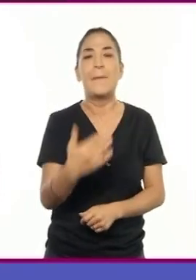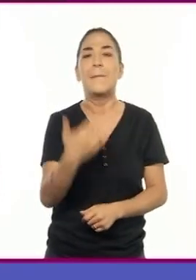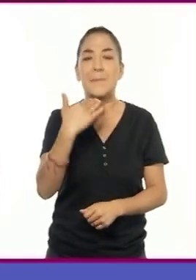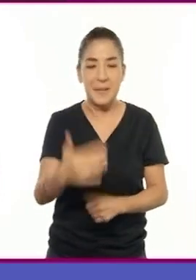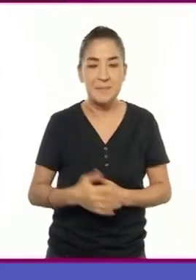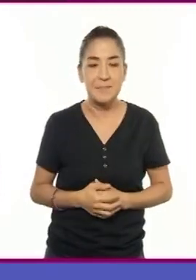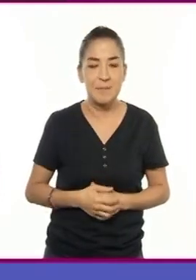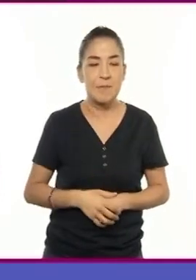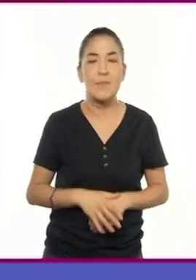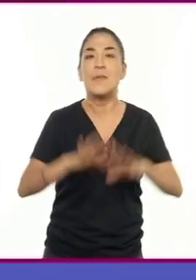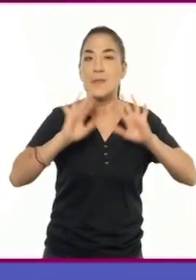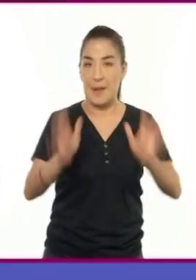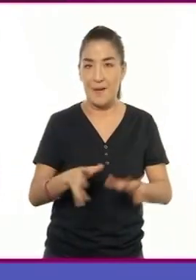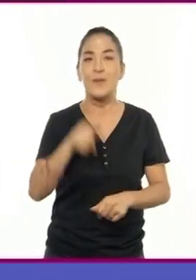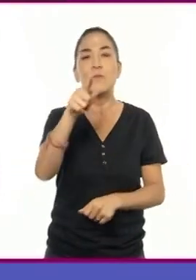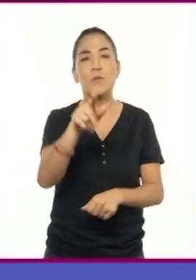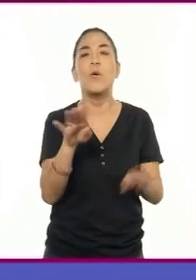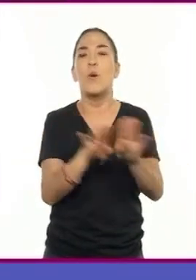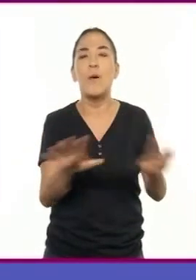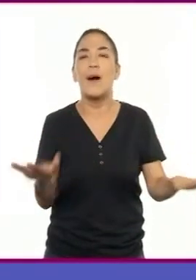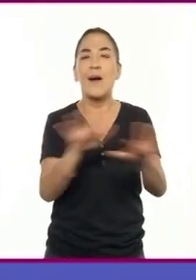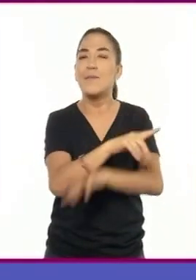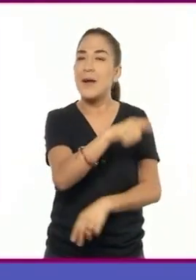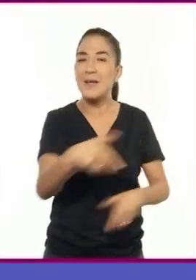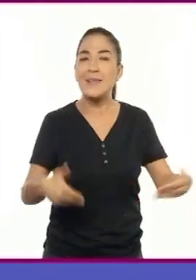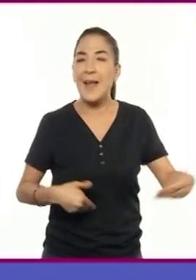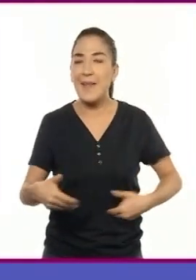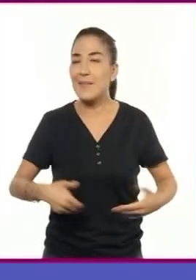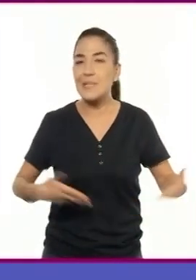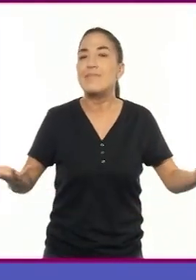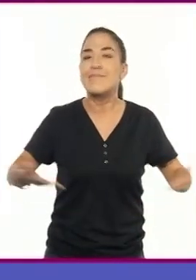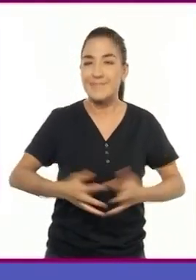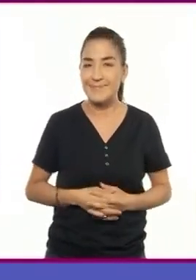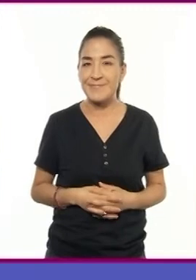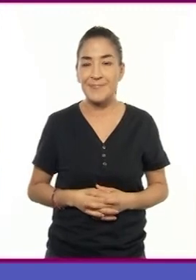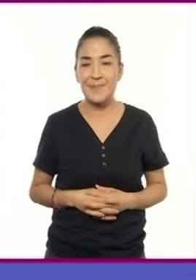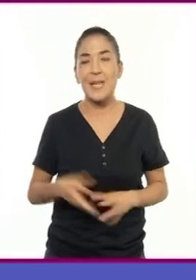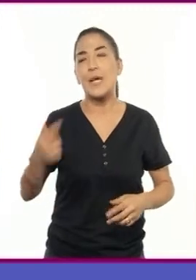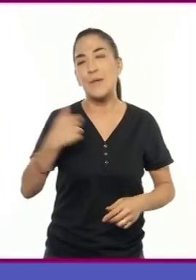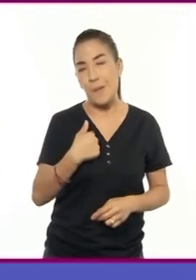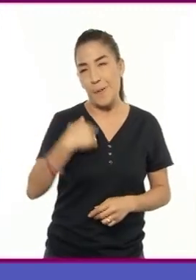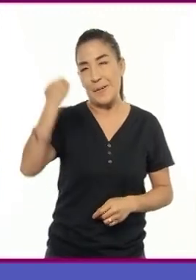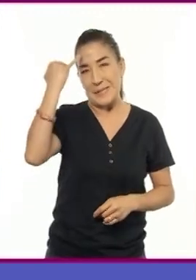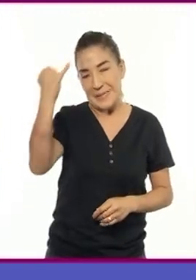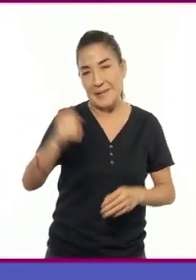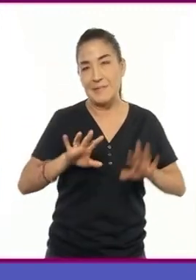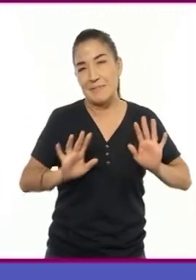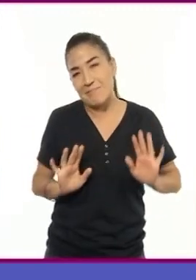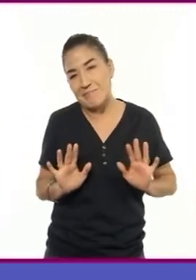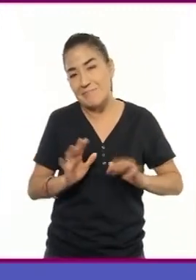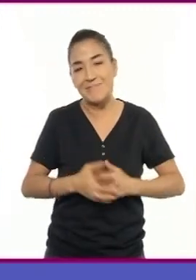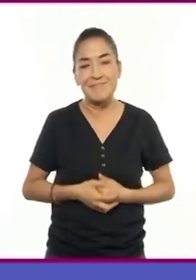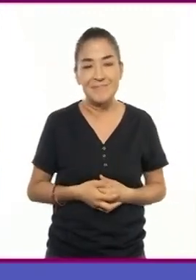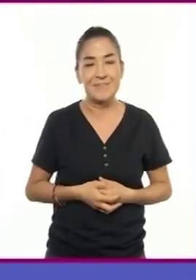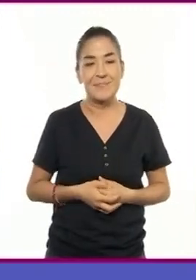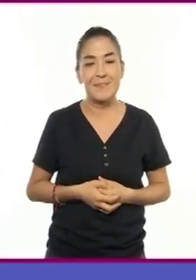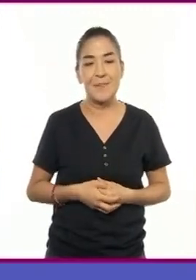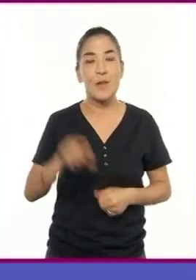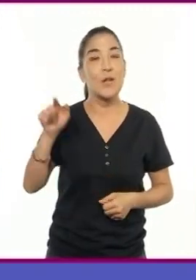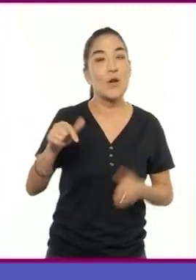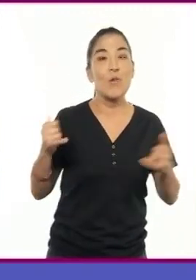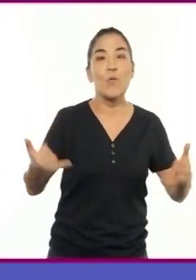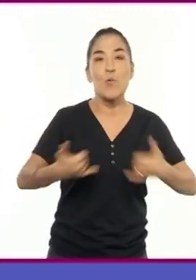¿Cómo adaptaríamos este fragmento? Se me ocurre poner en acotación. El